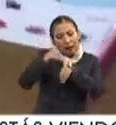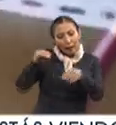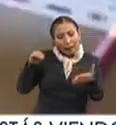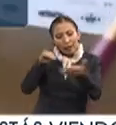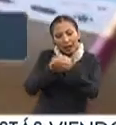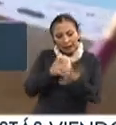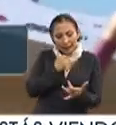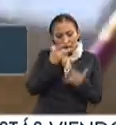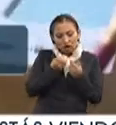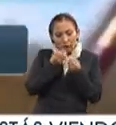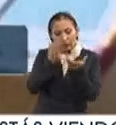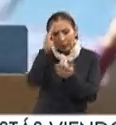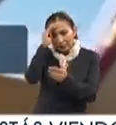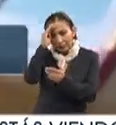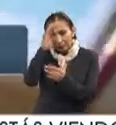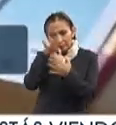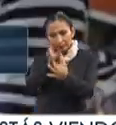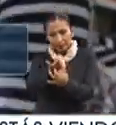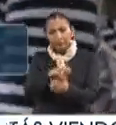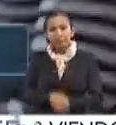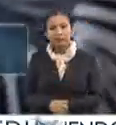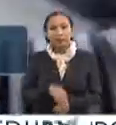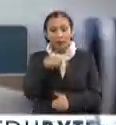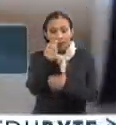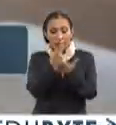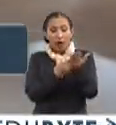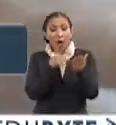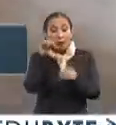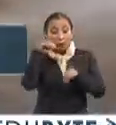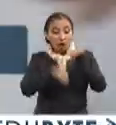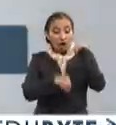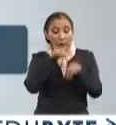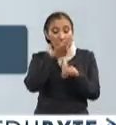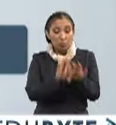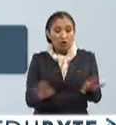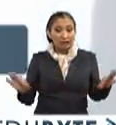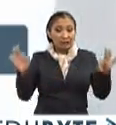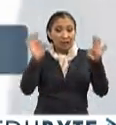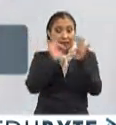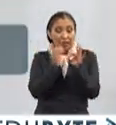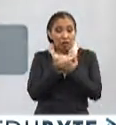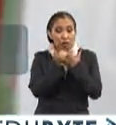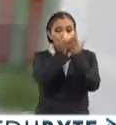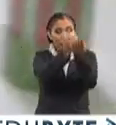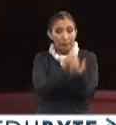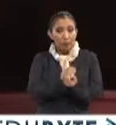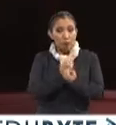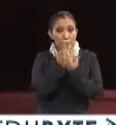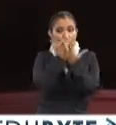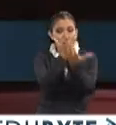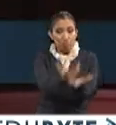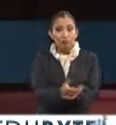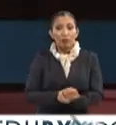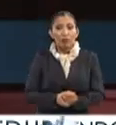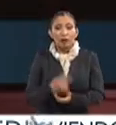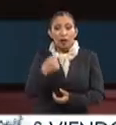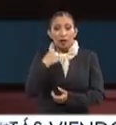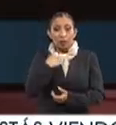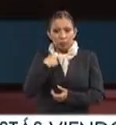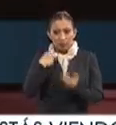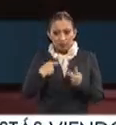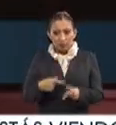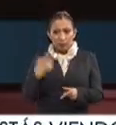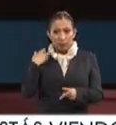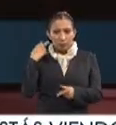plasmar sus emociones y pensamientos. La programación para ella es principalmente una herramienta de expresión. My personal